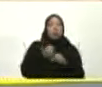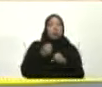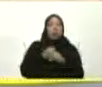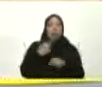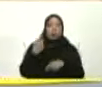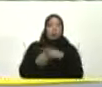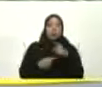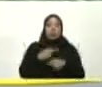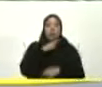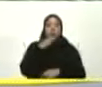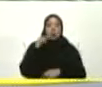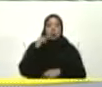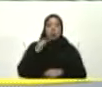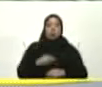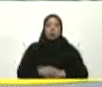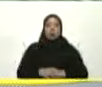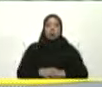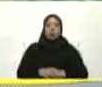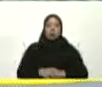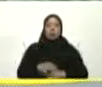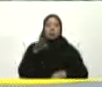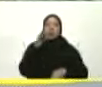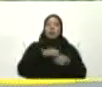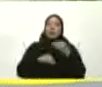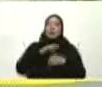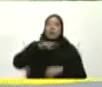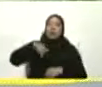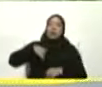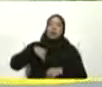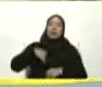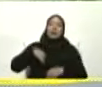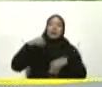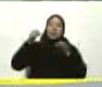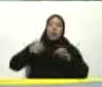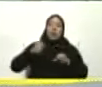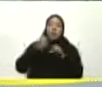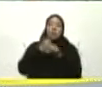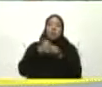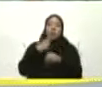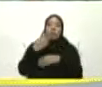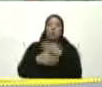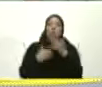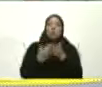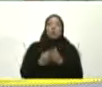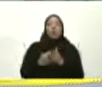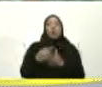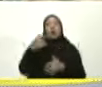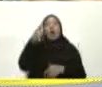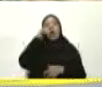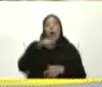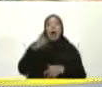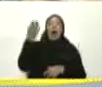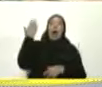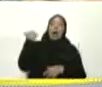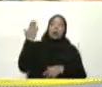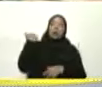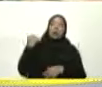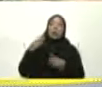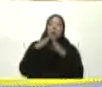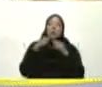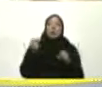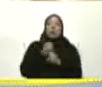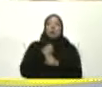referente En el país Presidente Los estudiantes De la universidad De Carabobo Un referente En el país Desde años Y años En todas